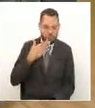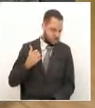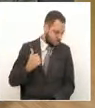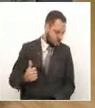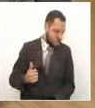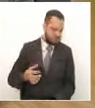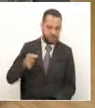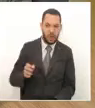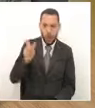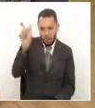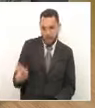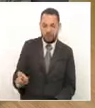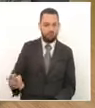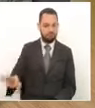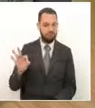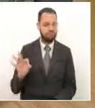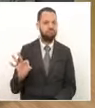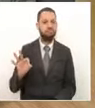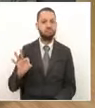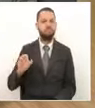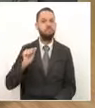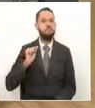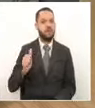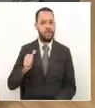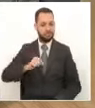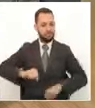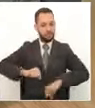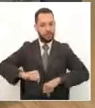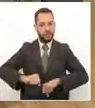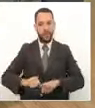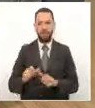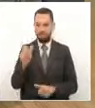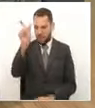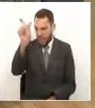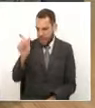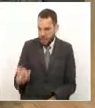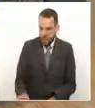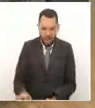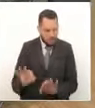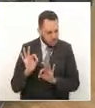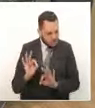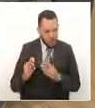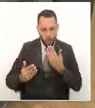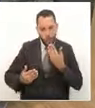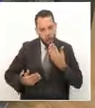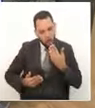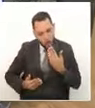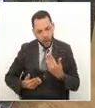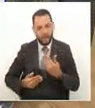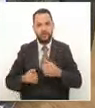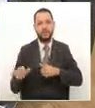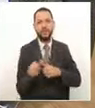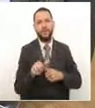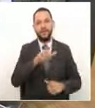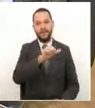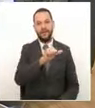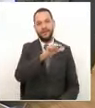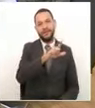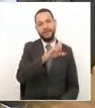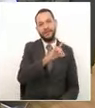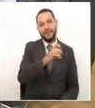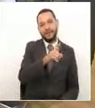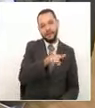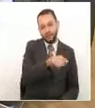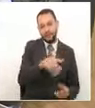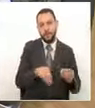realmente una hermosura de hombre y realmente lo mismo que Jorge Alexis y lo mismo que la doctora Sandra.